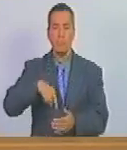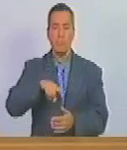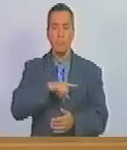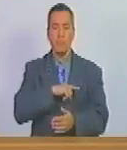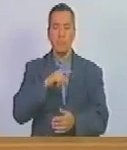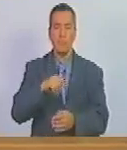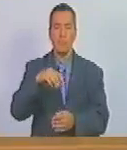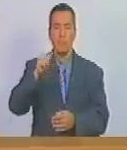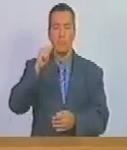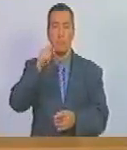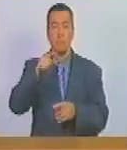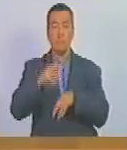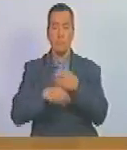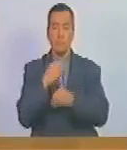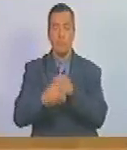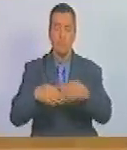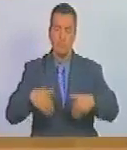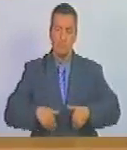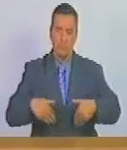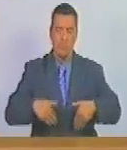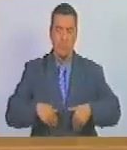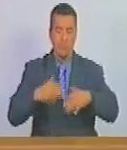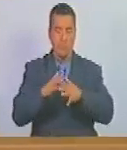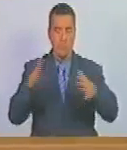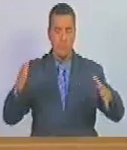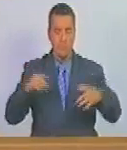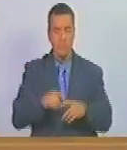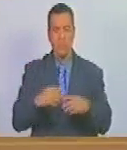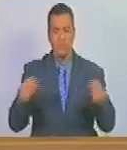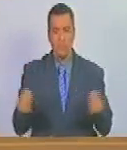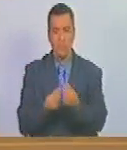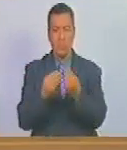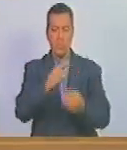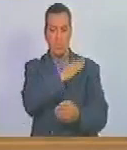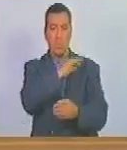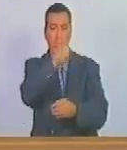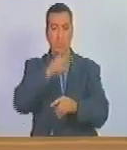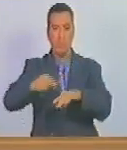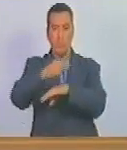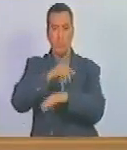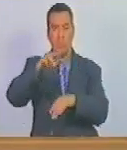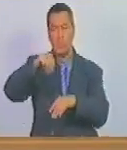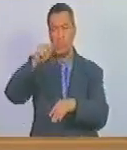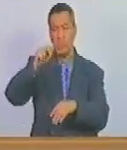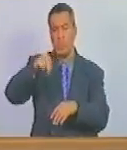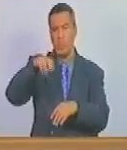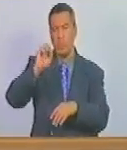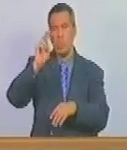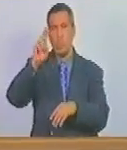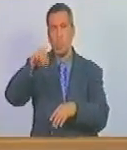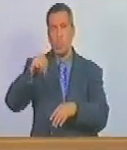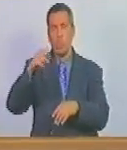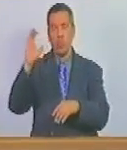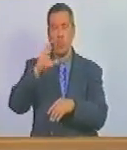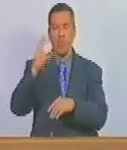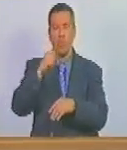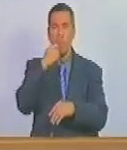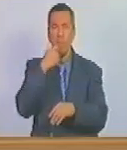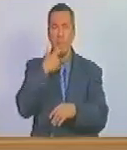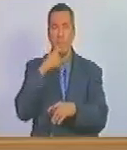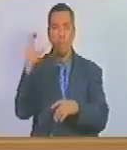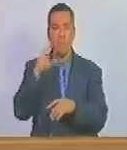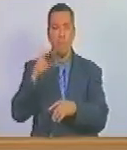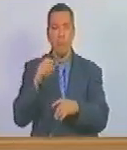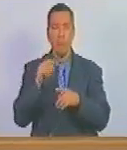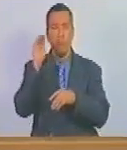admiranta que está haciendo un esfuerzo extraordinario junto a nuestro jefe de gobierno Naúl Fernández para tener una Caracas bella una